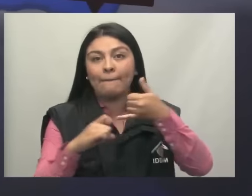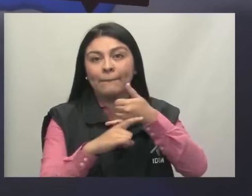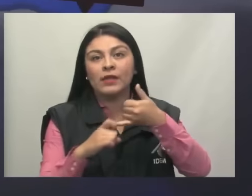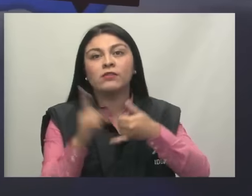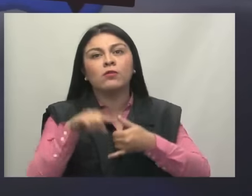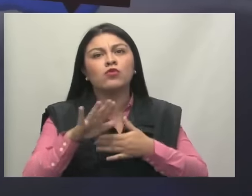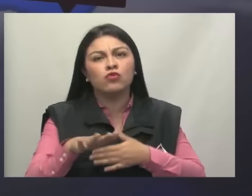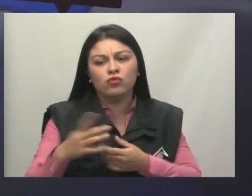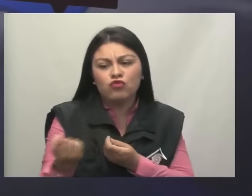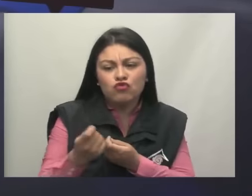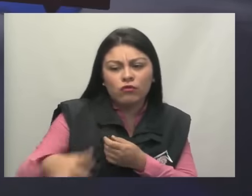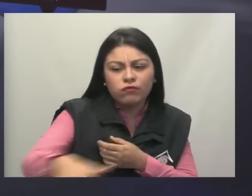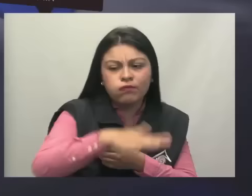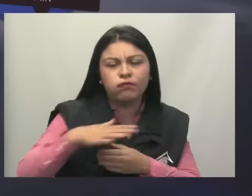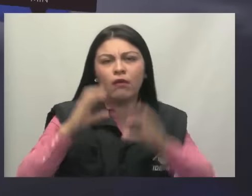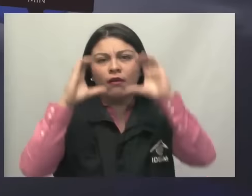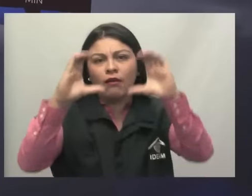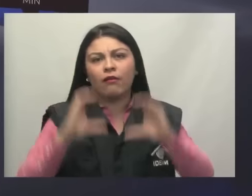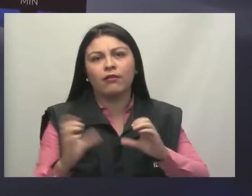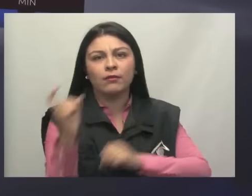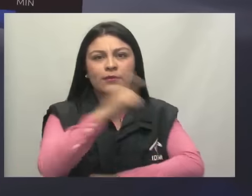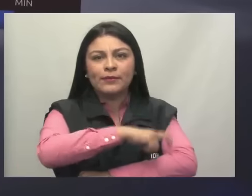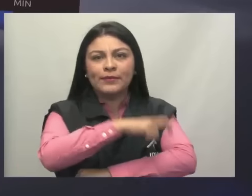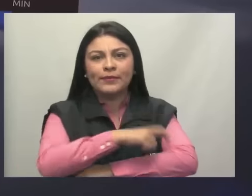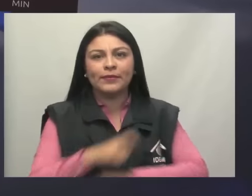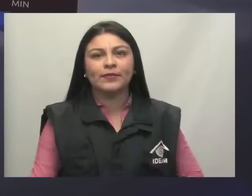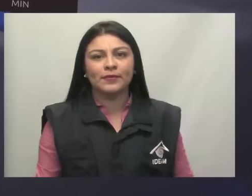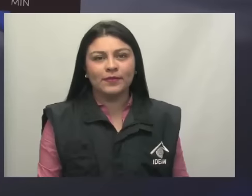sectores cercanos al pie de Monte del Caquetá y el Putumayo.